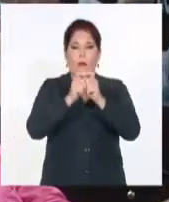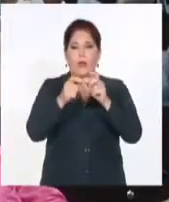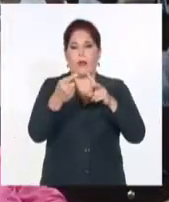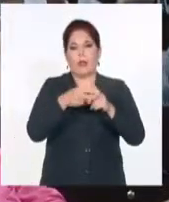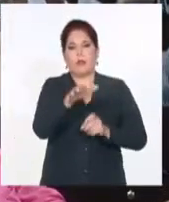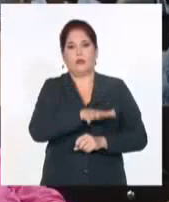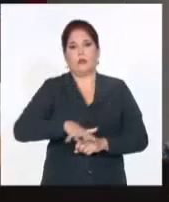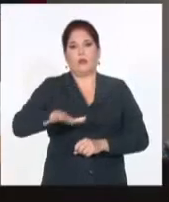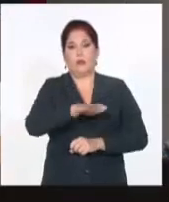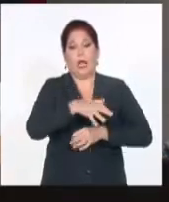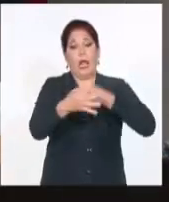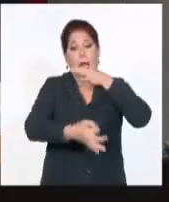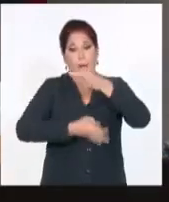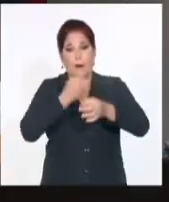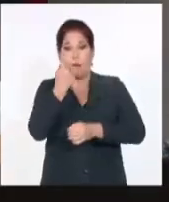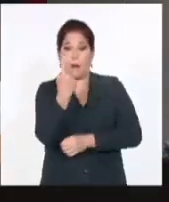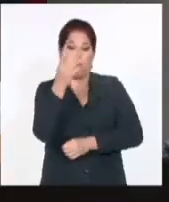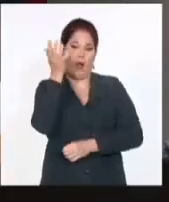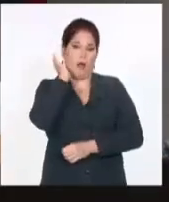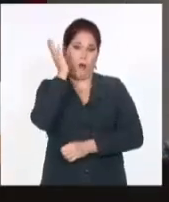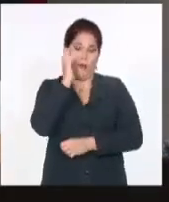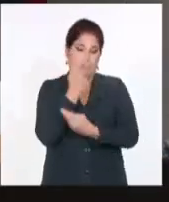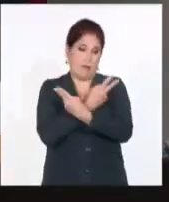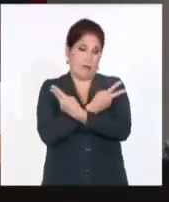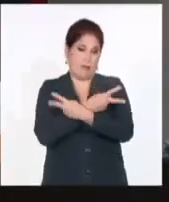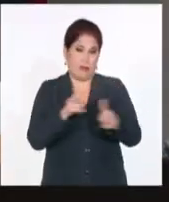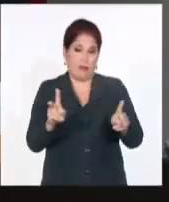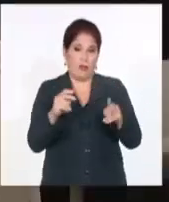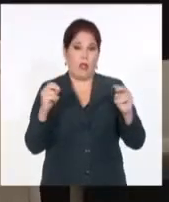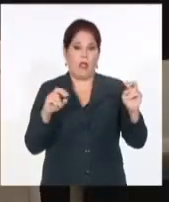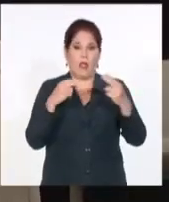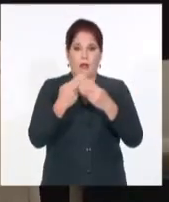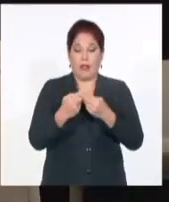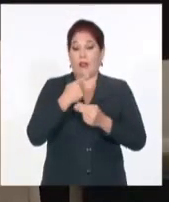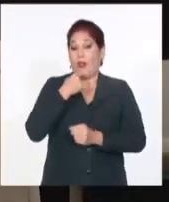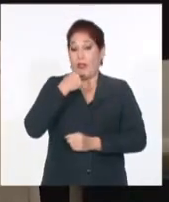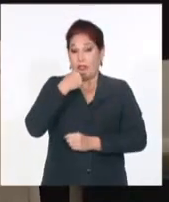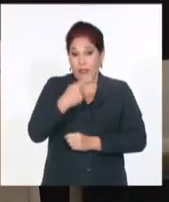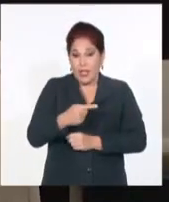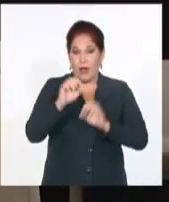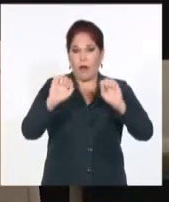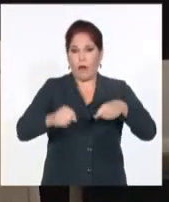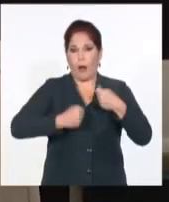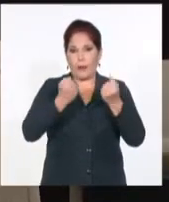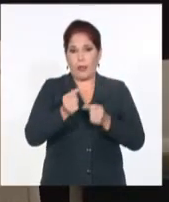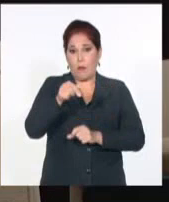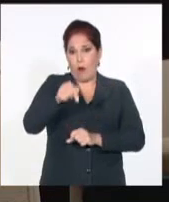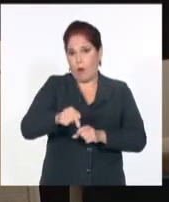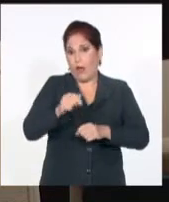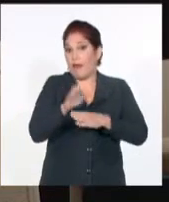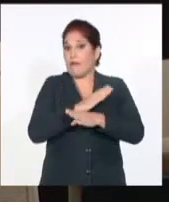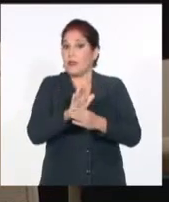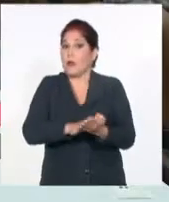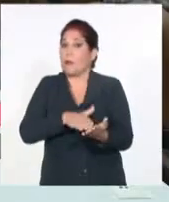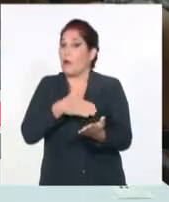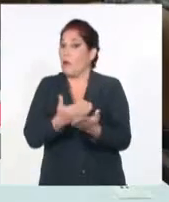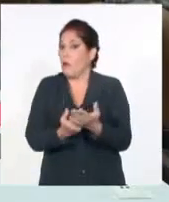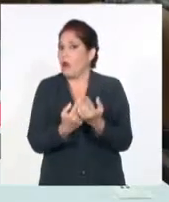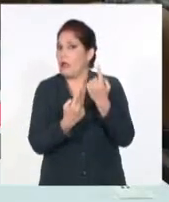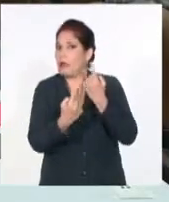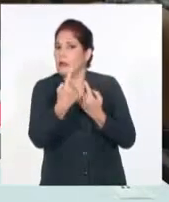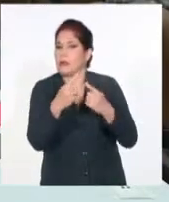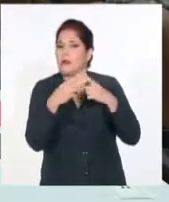quien ofreció la primera conferencia magistral del evento y abordó tendencias del capitalismo contemporáneo, propuestas de alternativas.